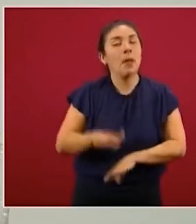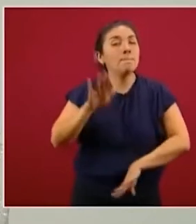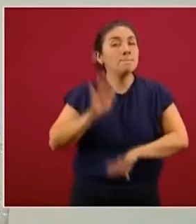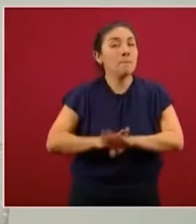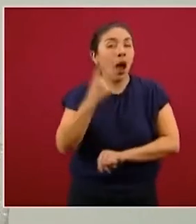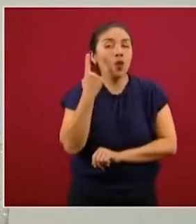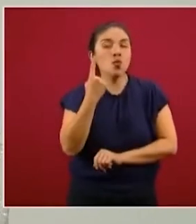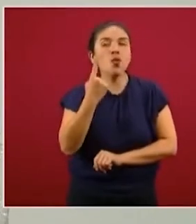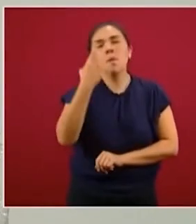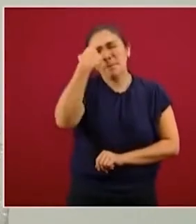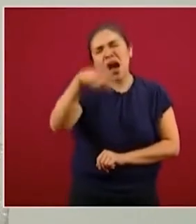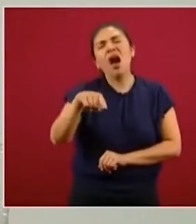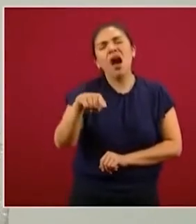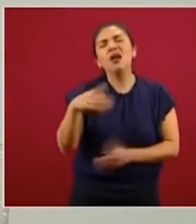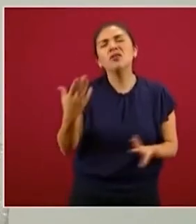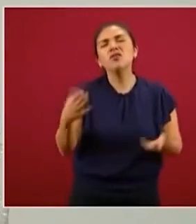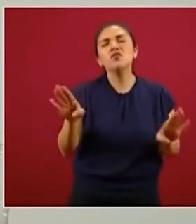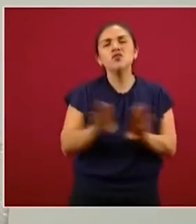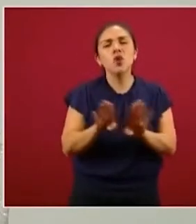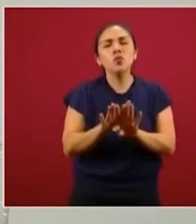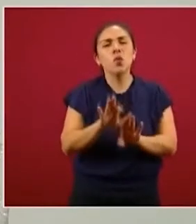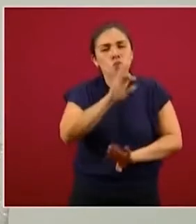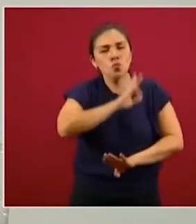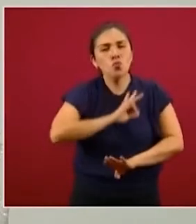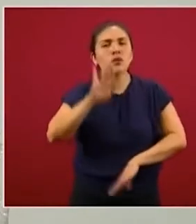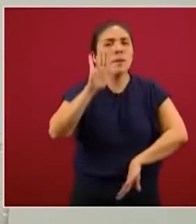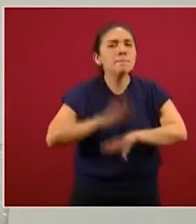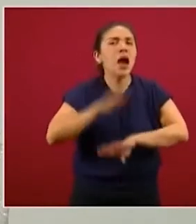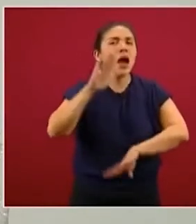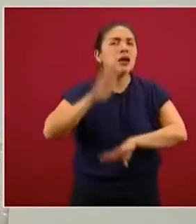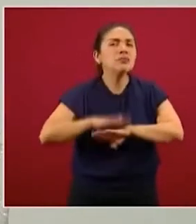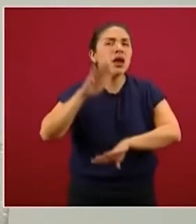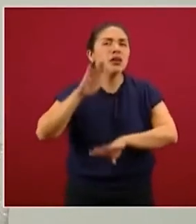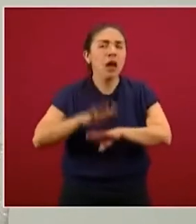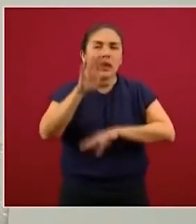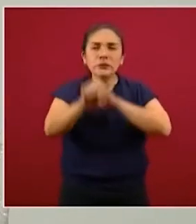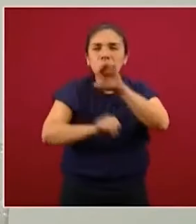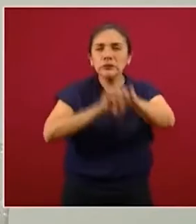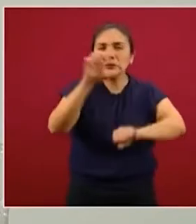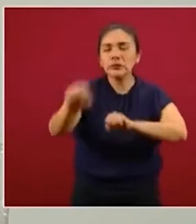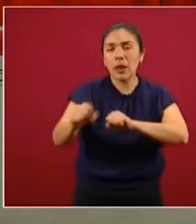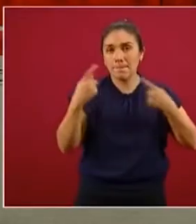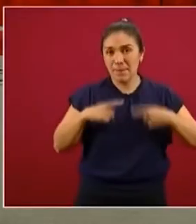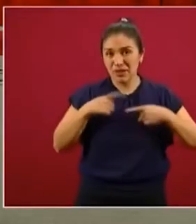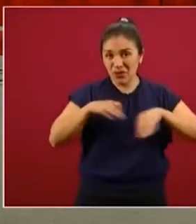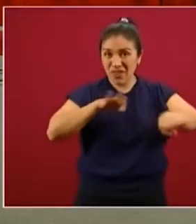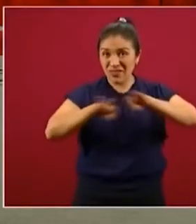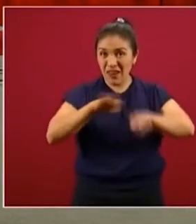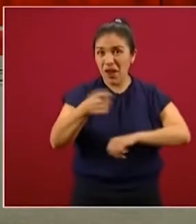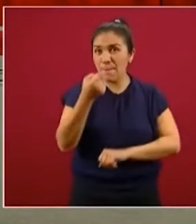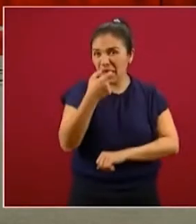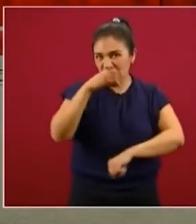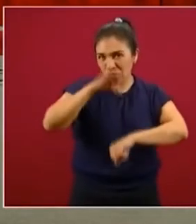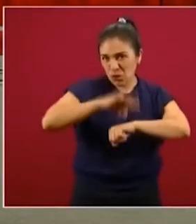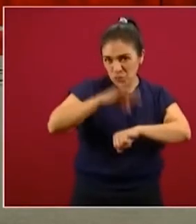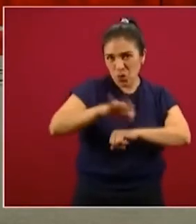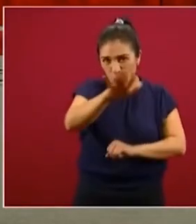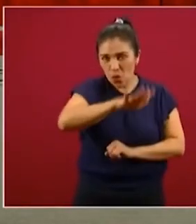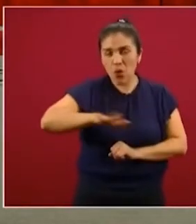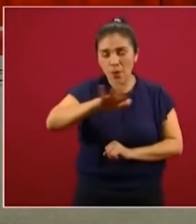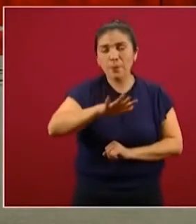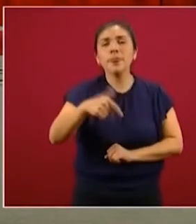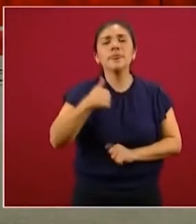Particularmente para llegar todavía a más de estas personas profesionales de la medicina, lo que